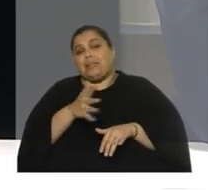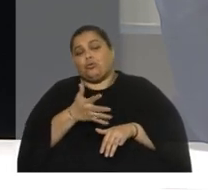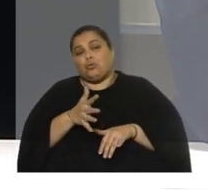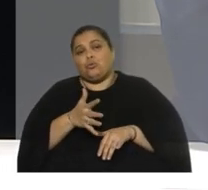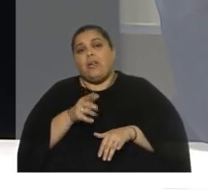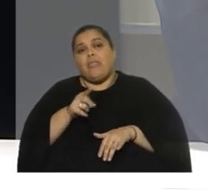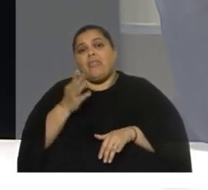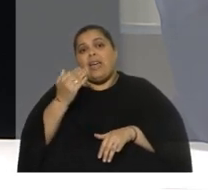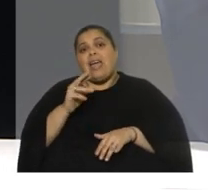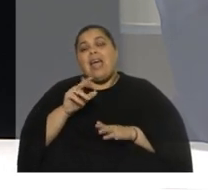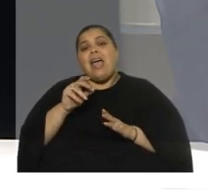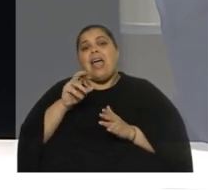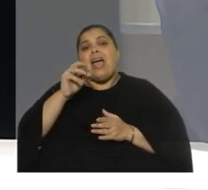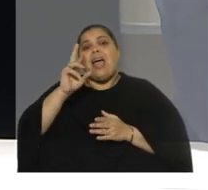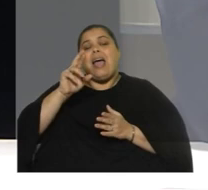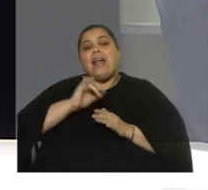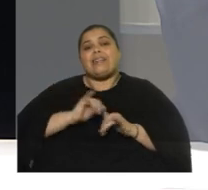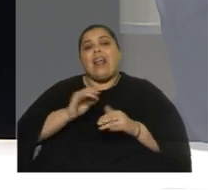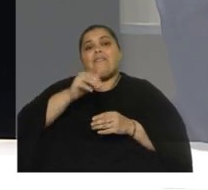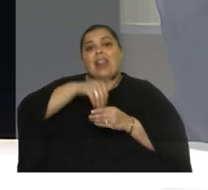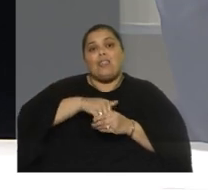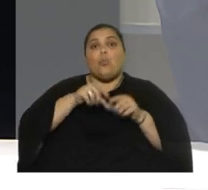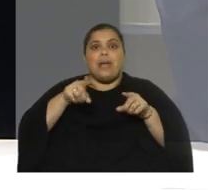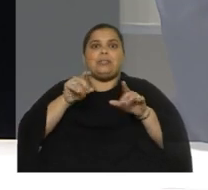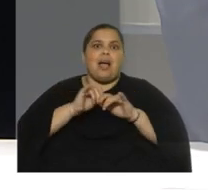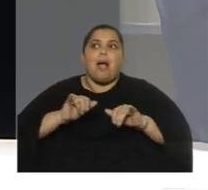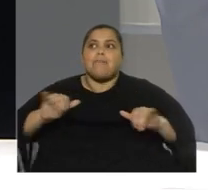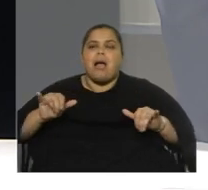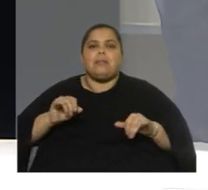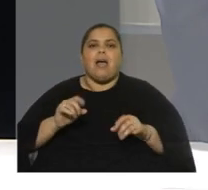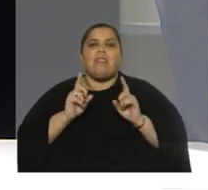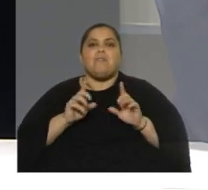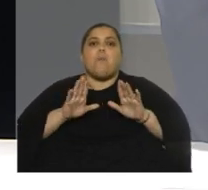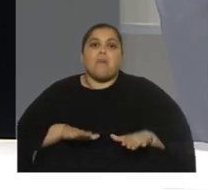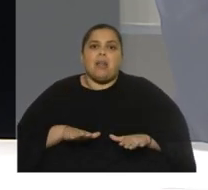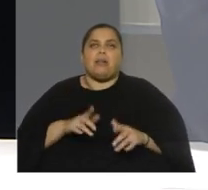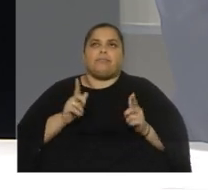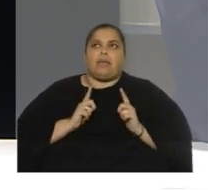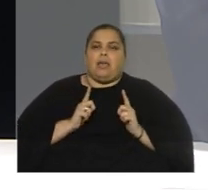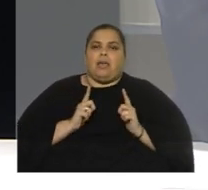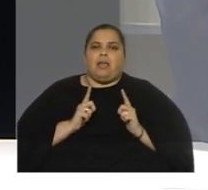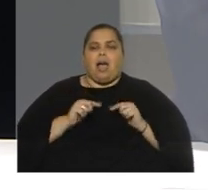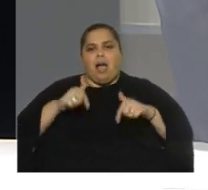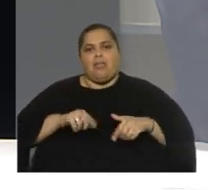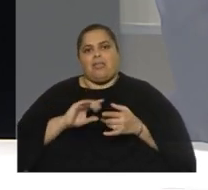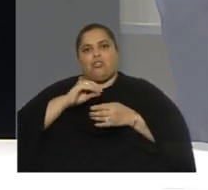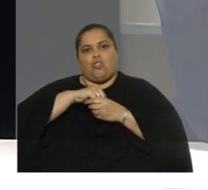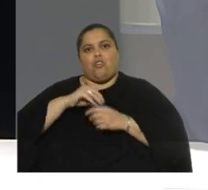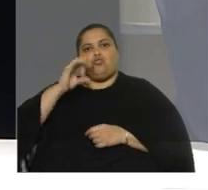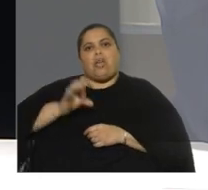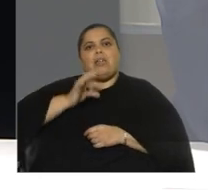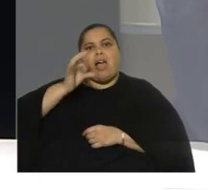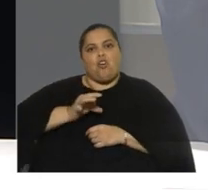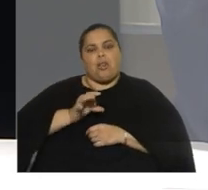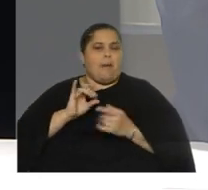del referéndum que fue una campaña que nos obligó a parar al menos en la Cámara de Senadores y en